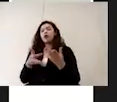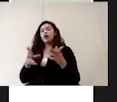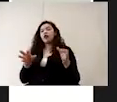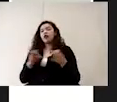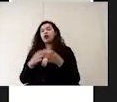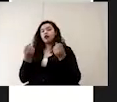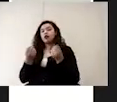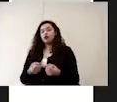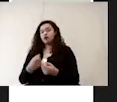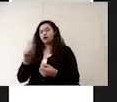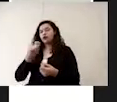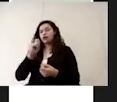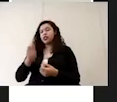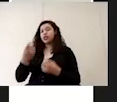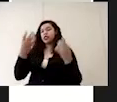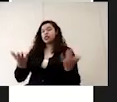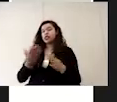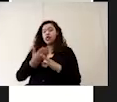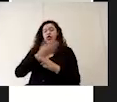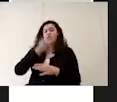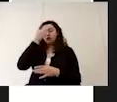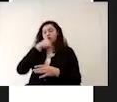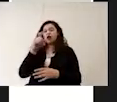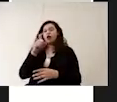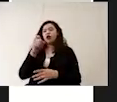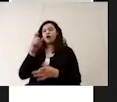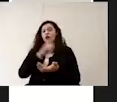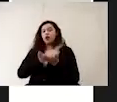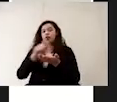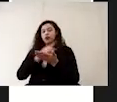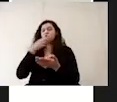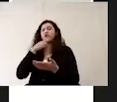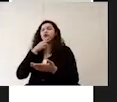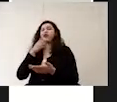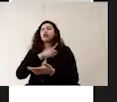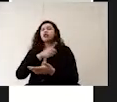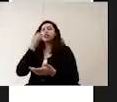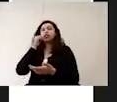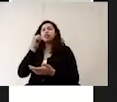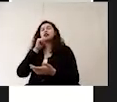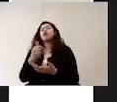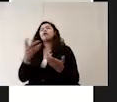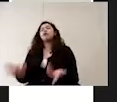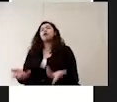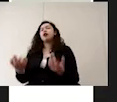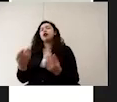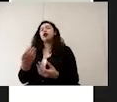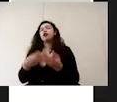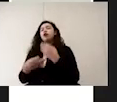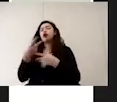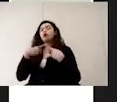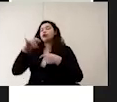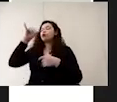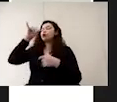que se refiere al punto que ya vimos previamente de usar agua potable en todo momento y que sea segura para el consumo humano